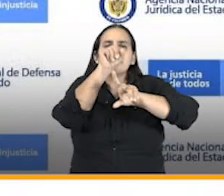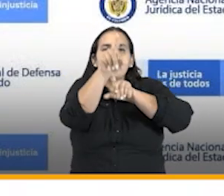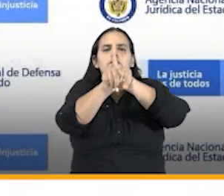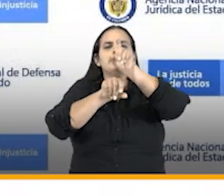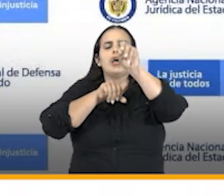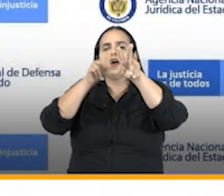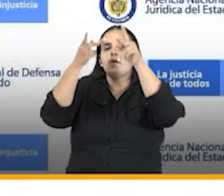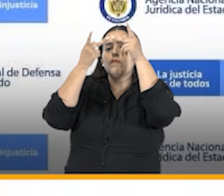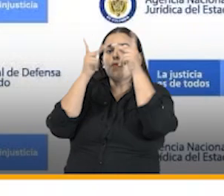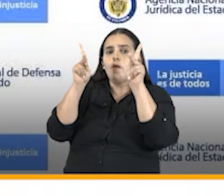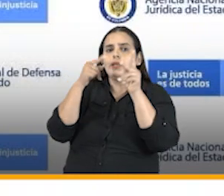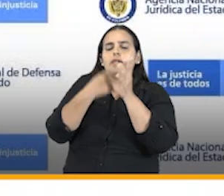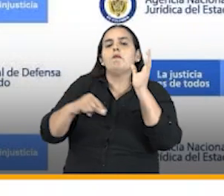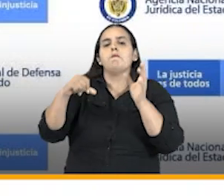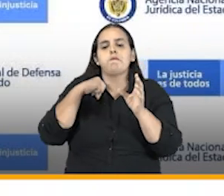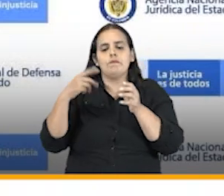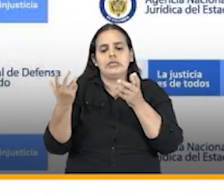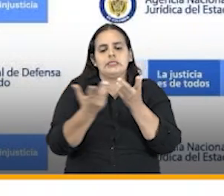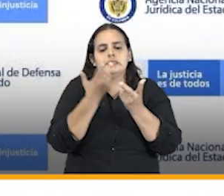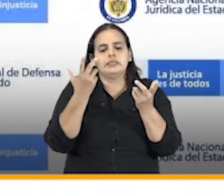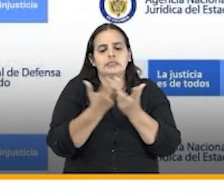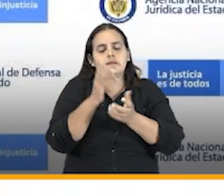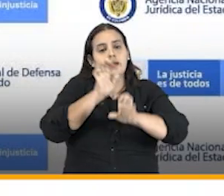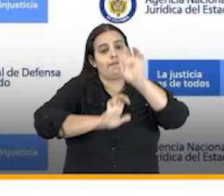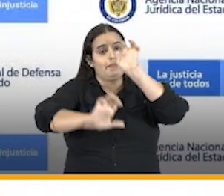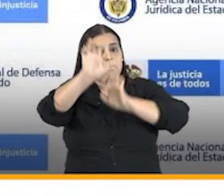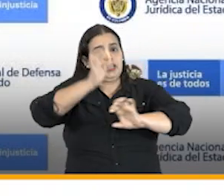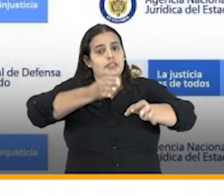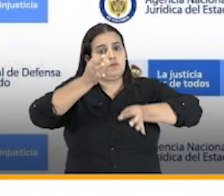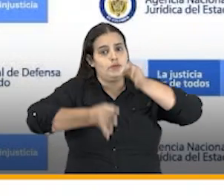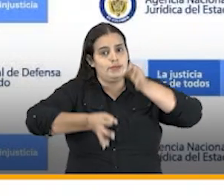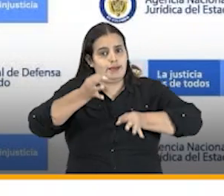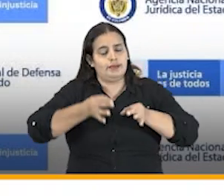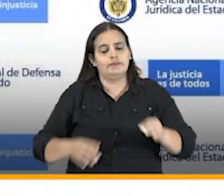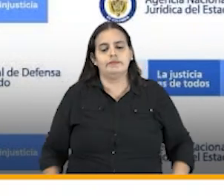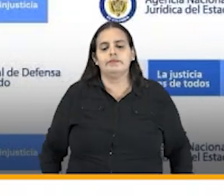las entidades públicas que pertenecen al sistema de defensa jurídica?